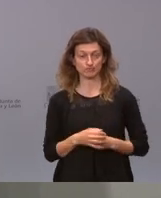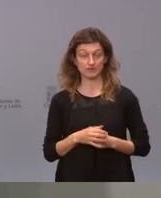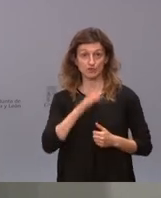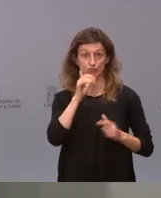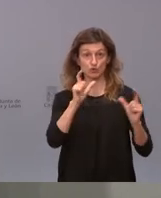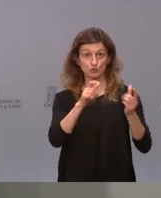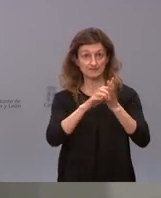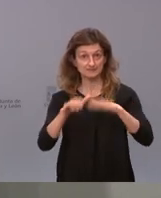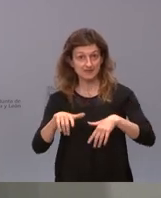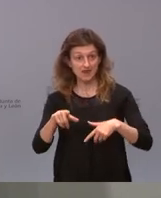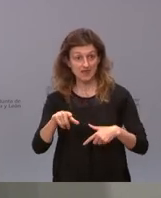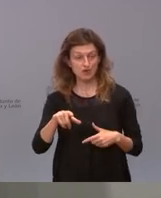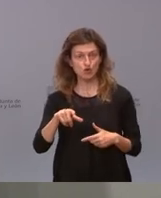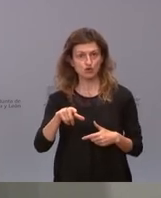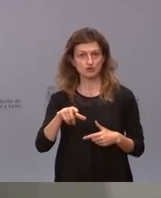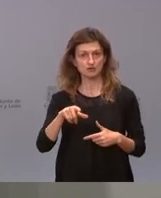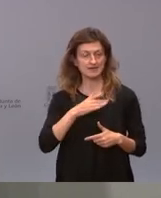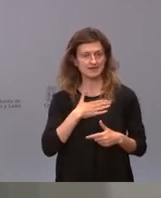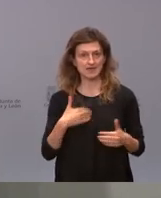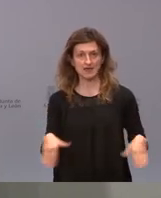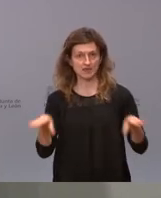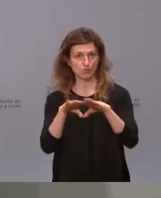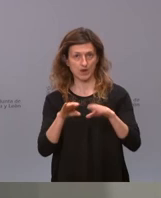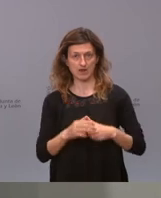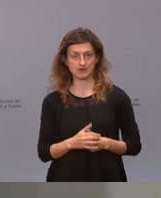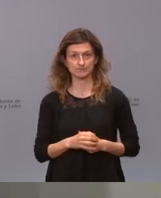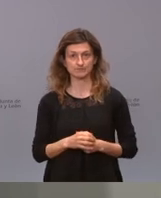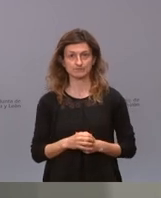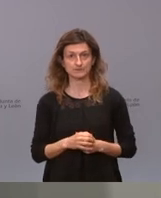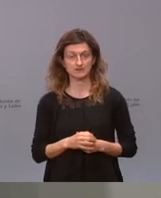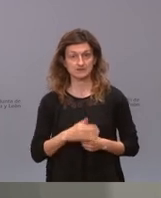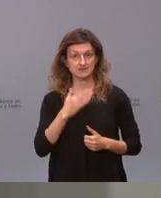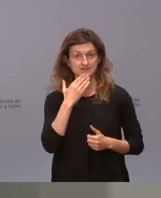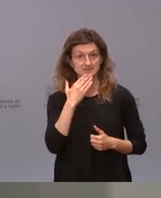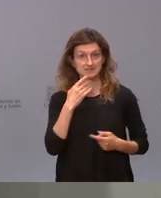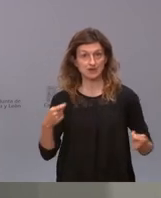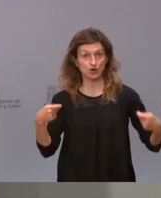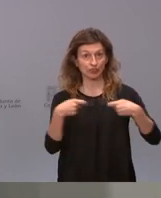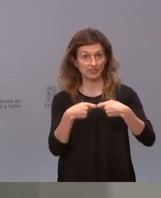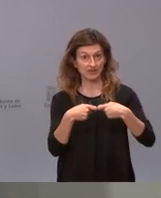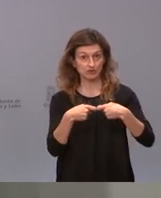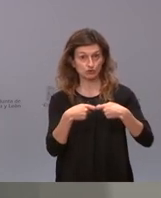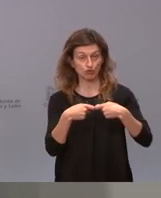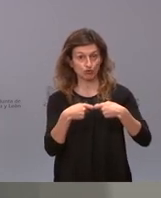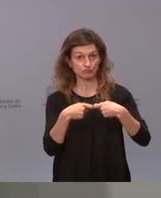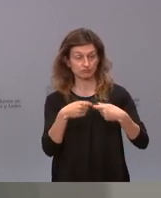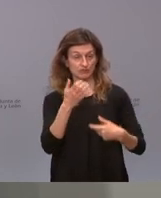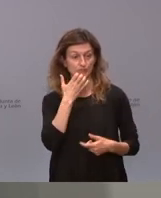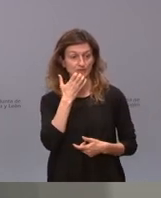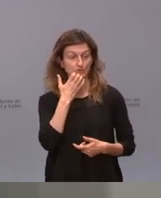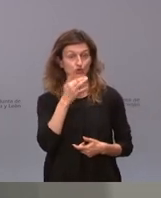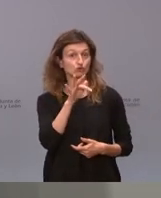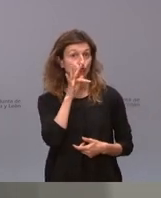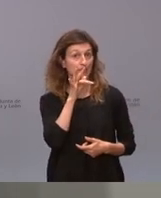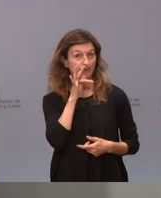de Castilla y León va a considerarlos por igual si hacemos concierto allá donde todavía todavía